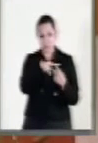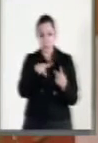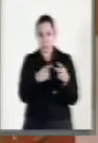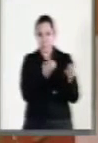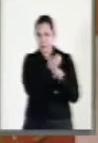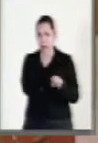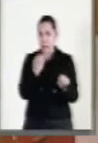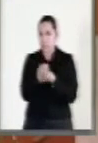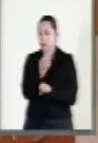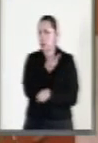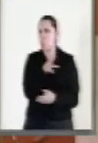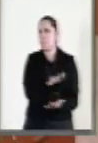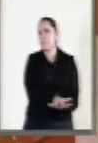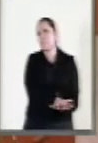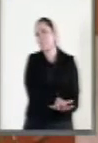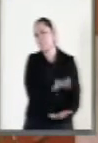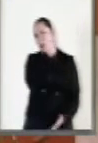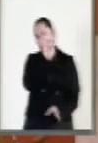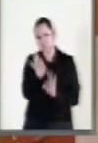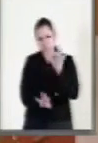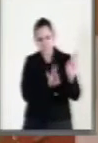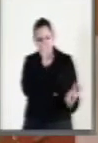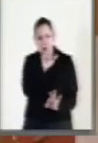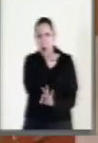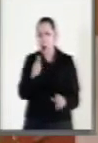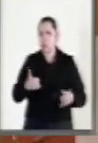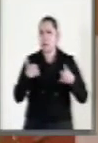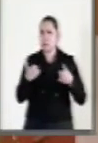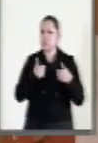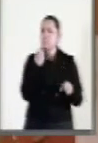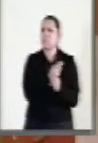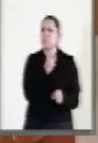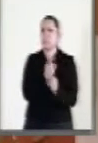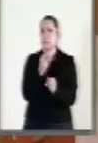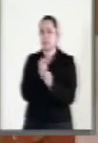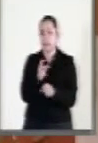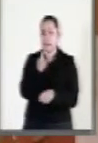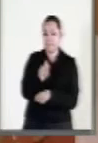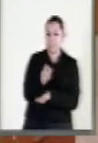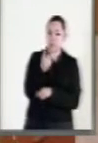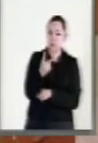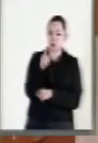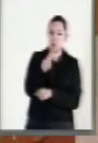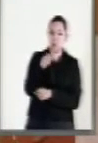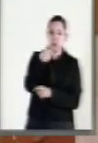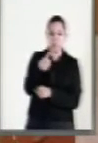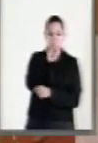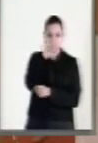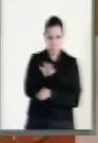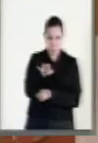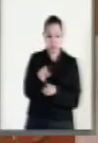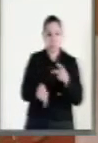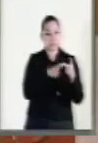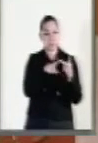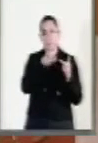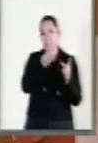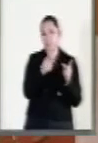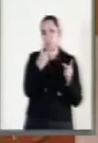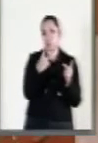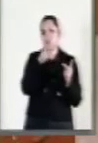porcentaje en nacimientos registrados en madres adolescentes, con un 22.6% y 22.5%